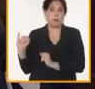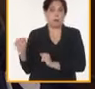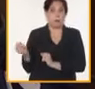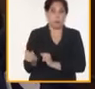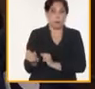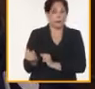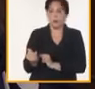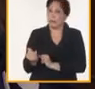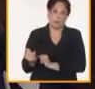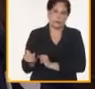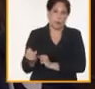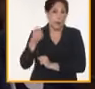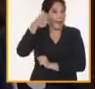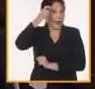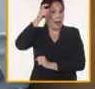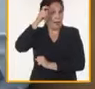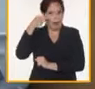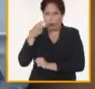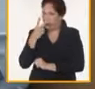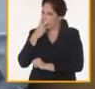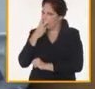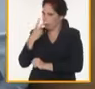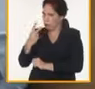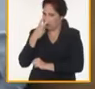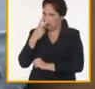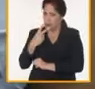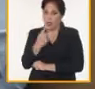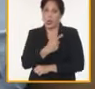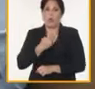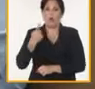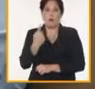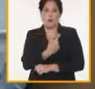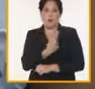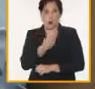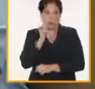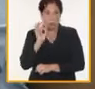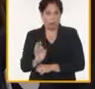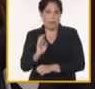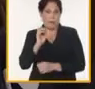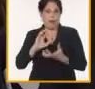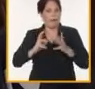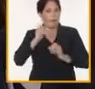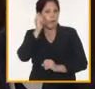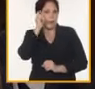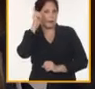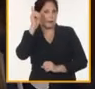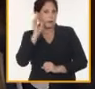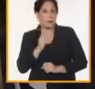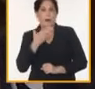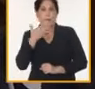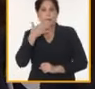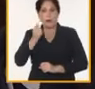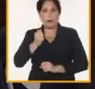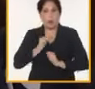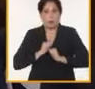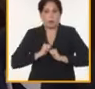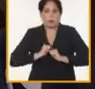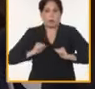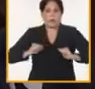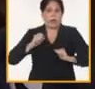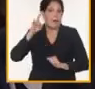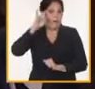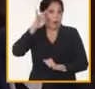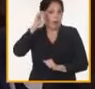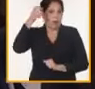una actividad productiva que se fue deprimiendo nosotros a partir de la estrategia en el mejoramiento de las condiciones de la